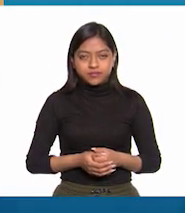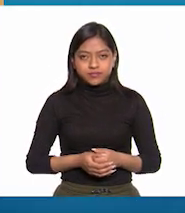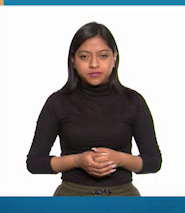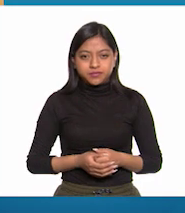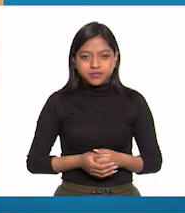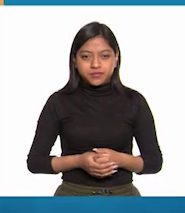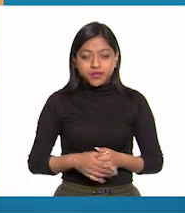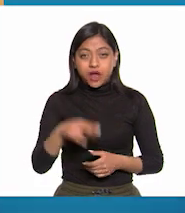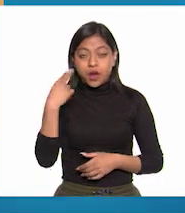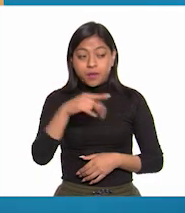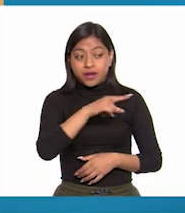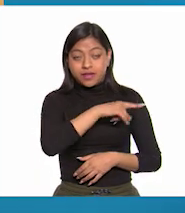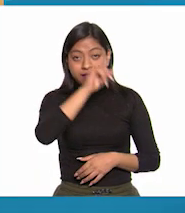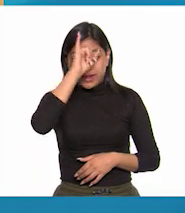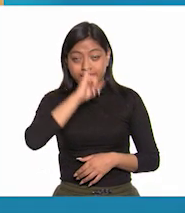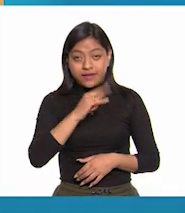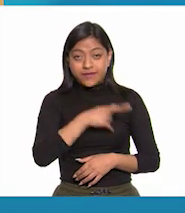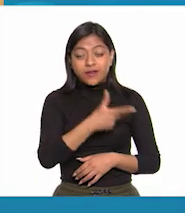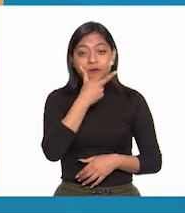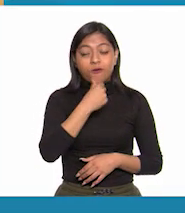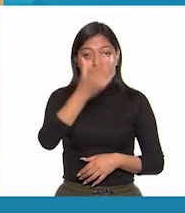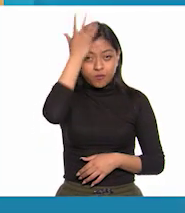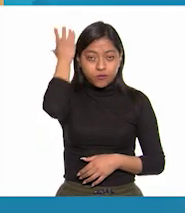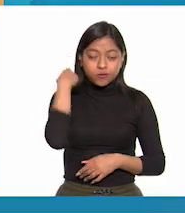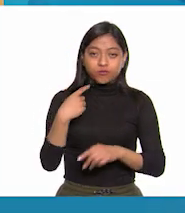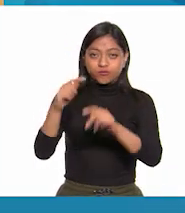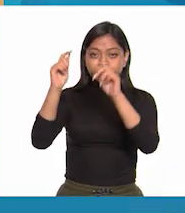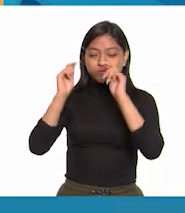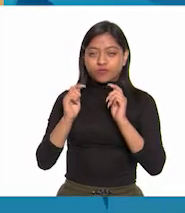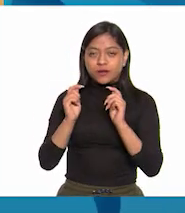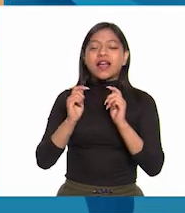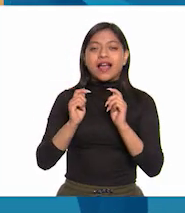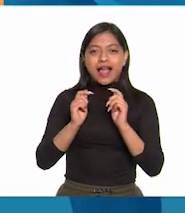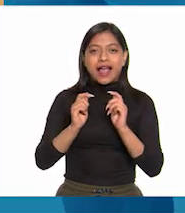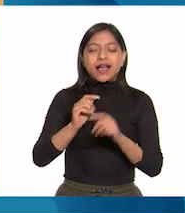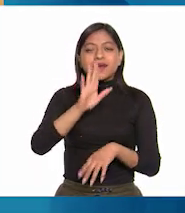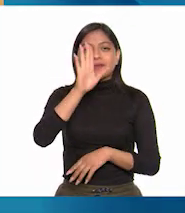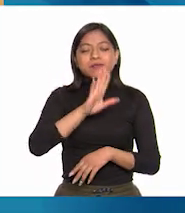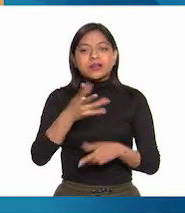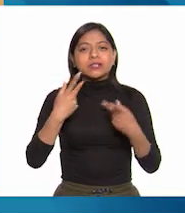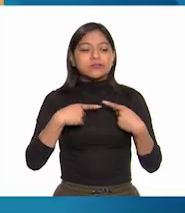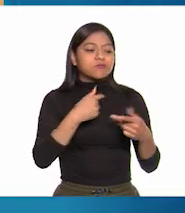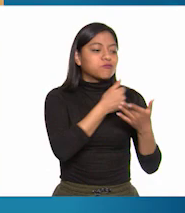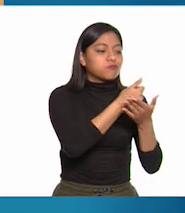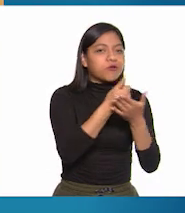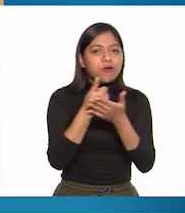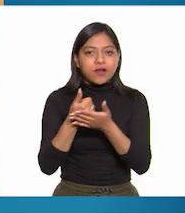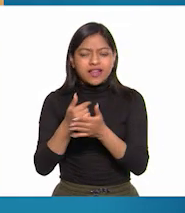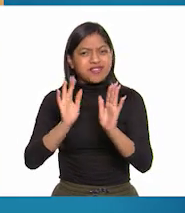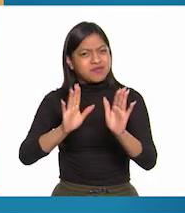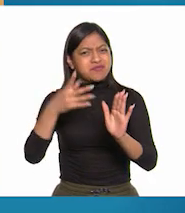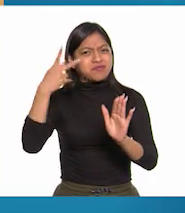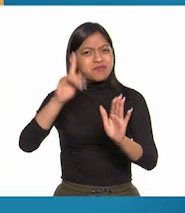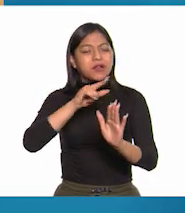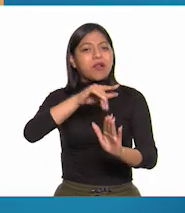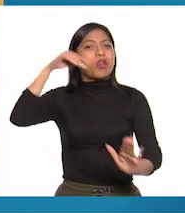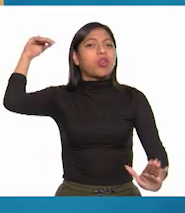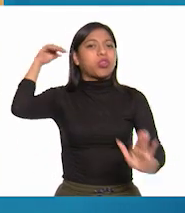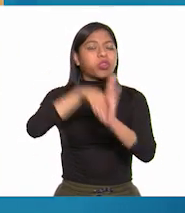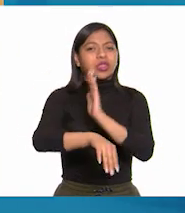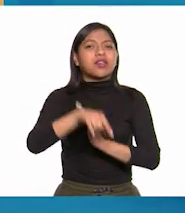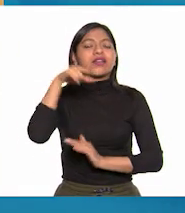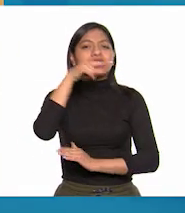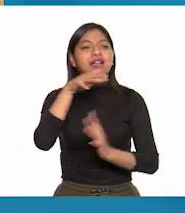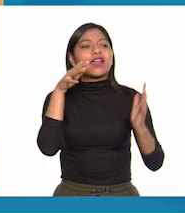Nombrado jefe, Morelos adoptó el título de siervo de la nación. Sin embargo, su fracaso militar en